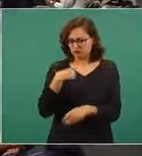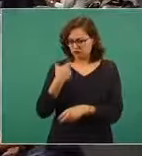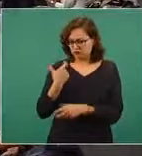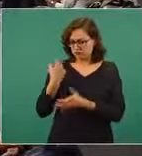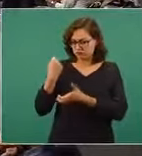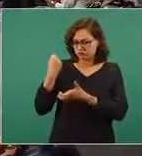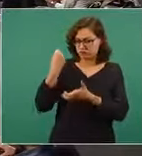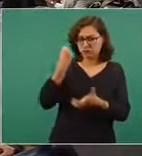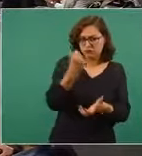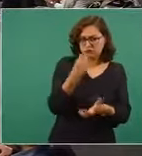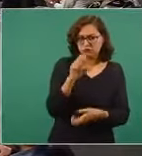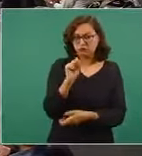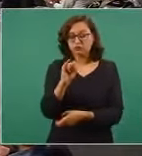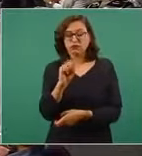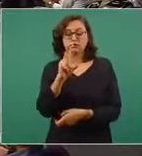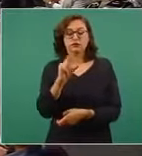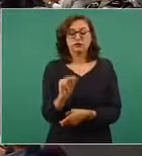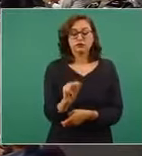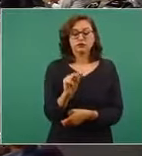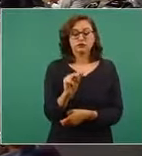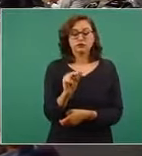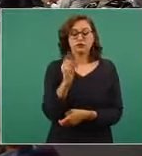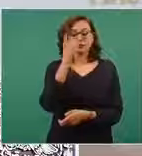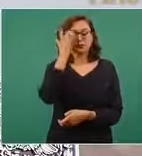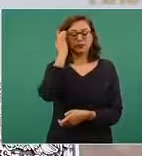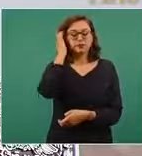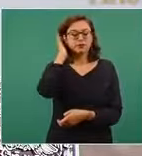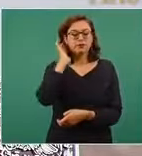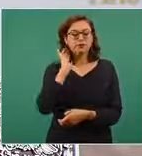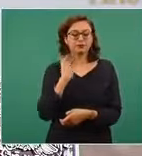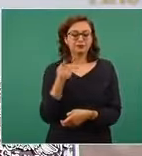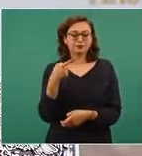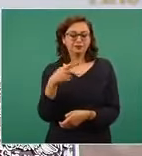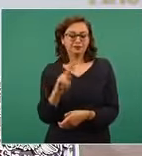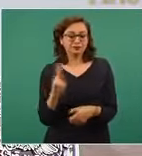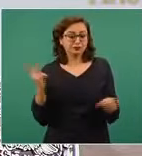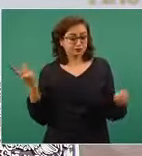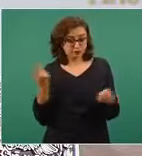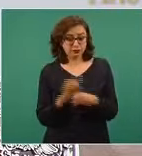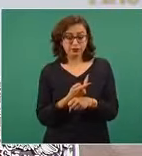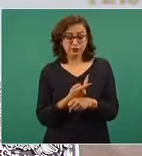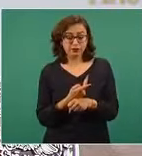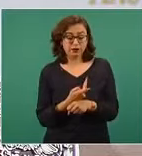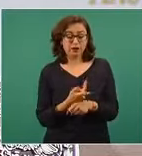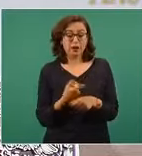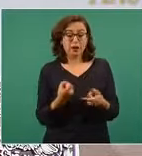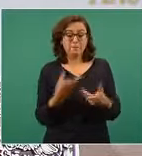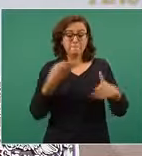pero el mantenimiento del Metro